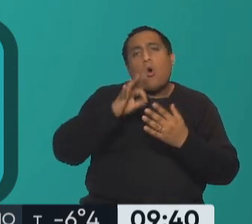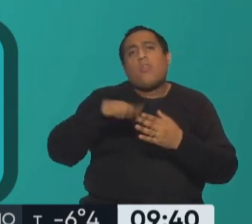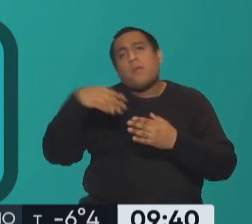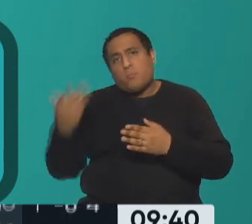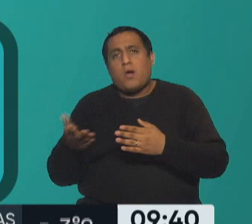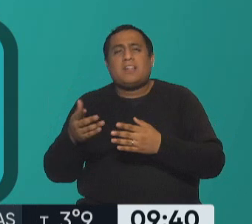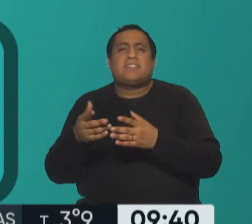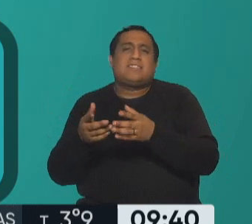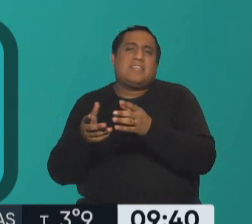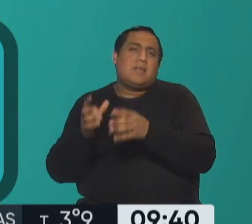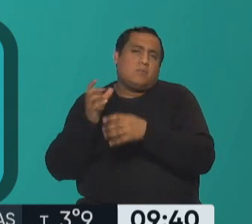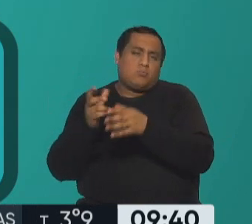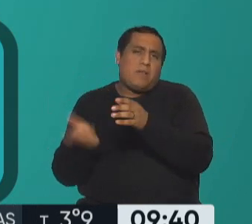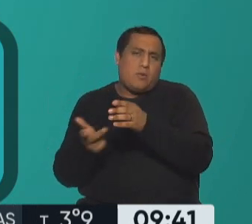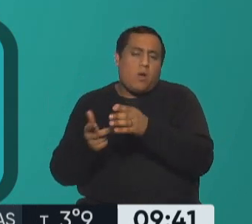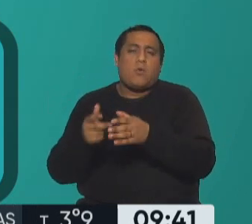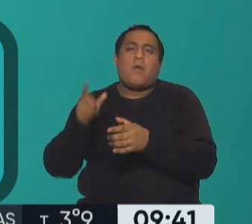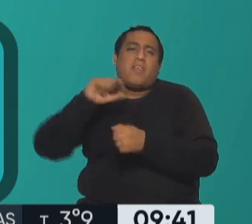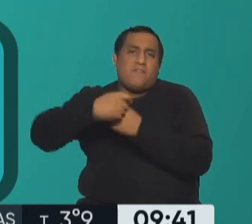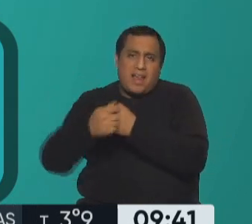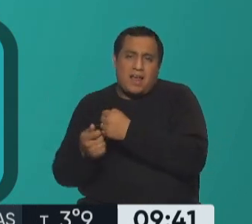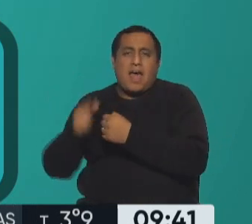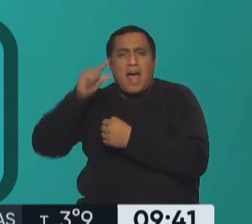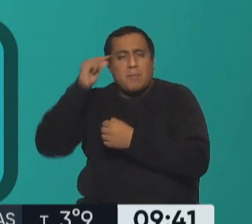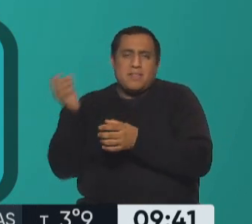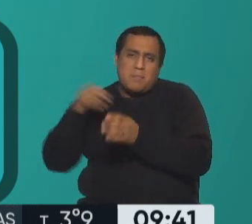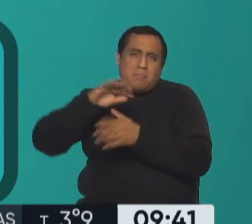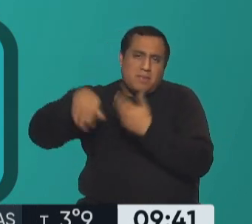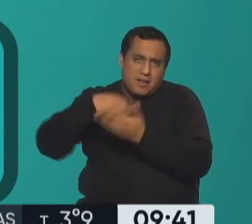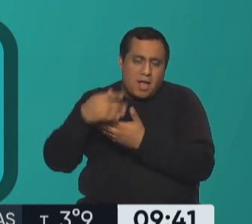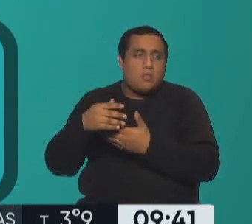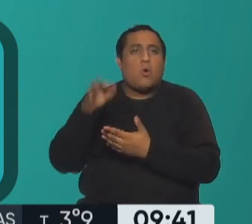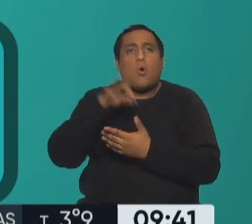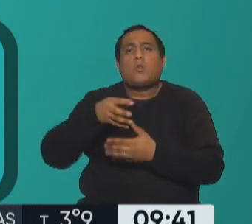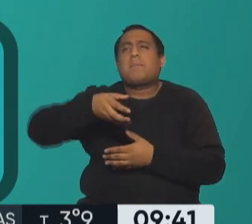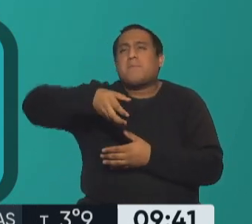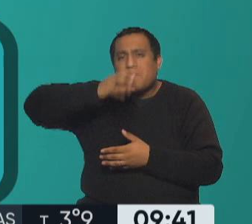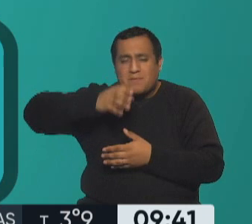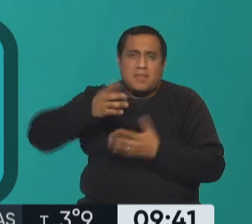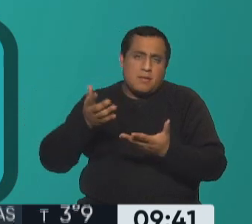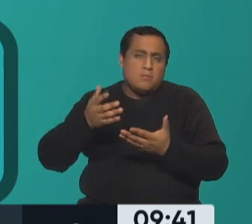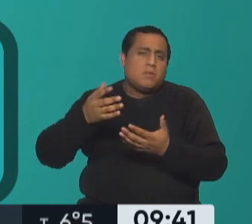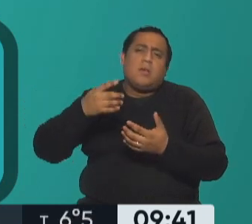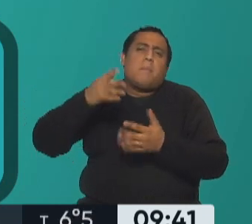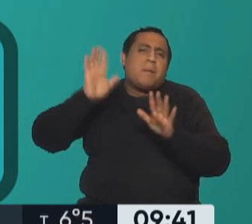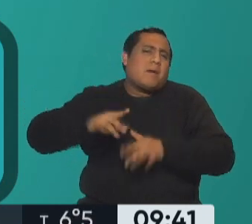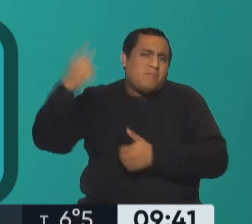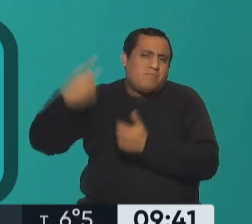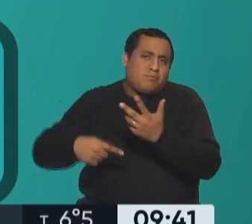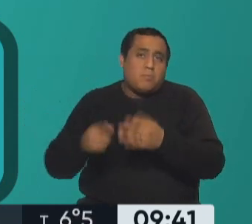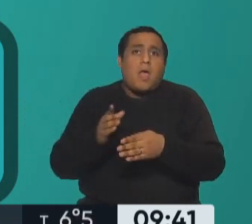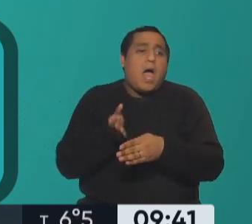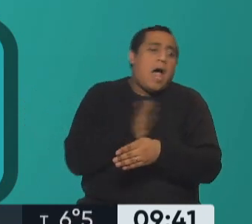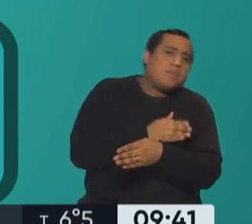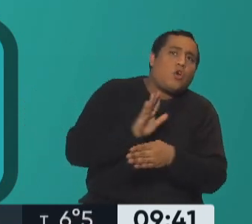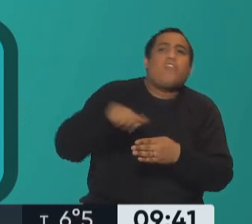podés hacer un licuado de banana y sumarle algunas almendras, o hacer con la bebida vegetal de almendras también. Son muy versátiles, las podés usar antes